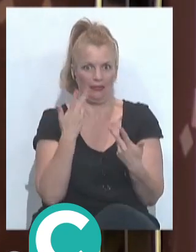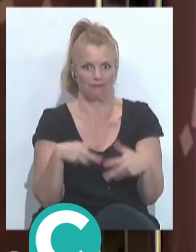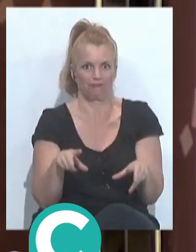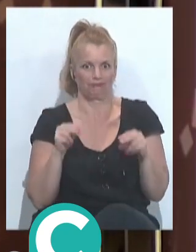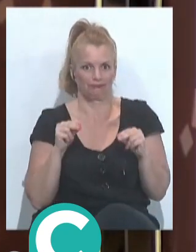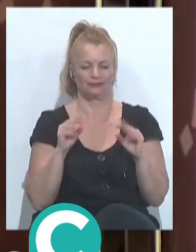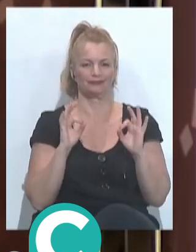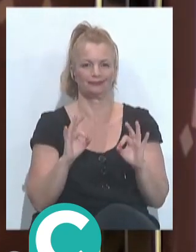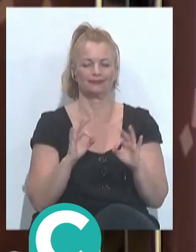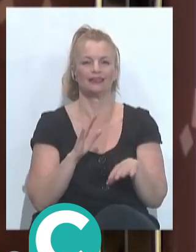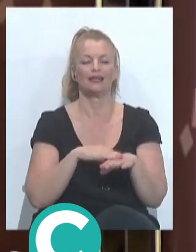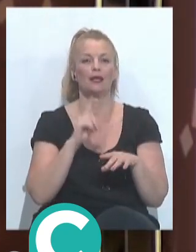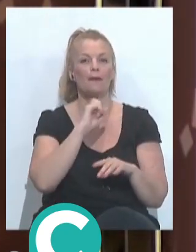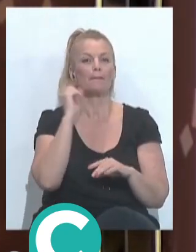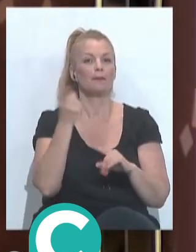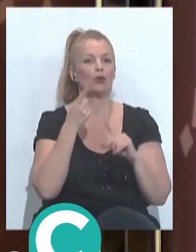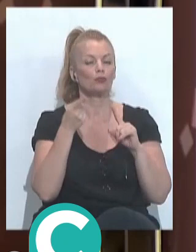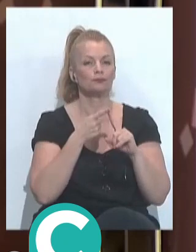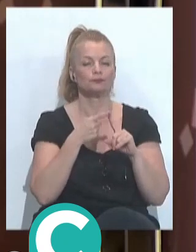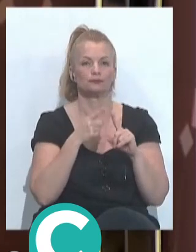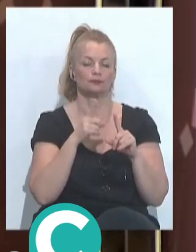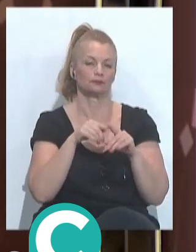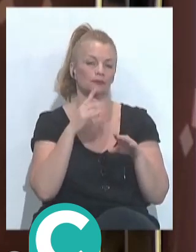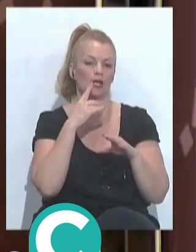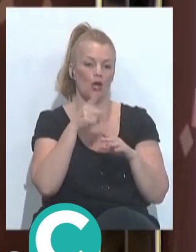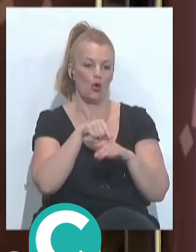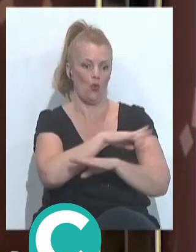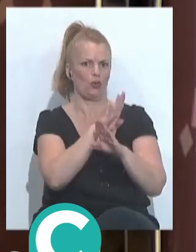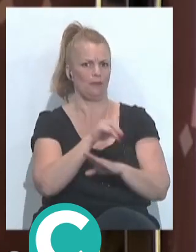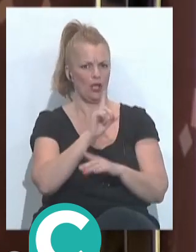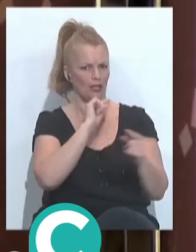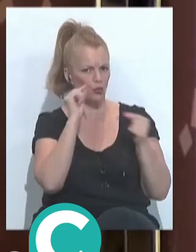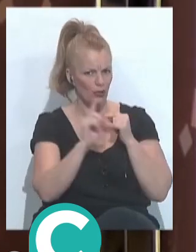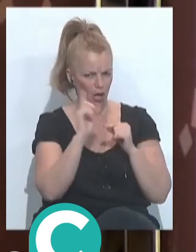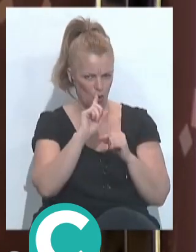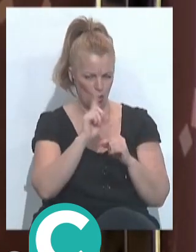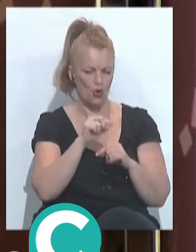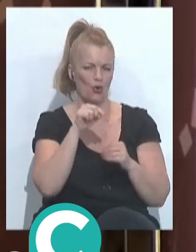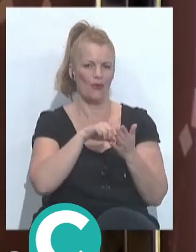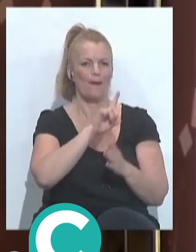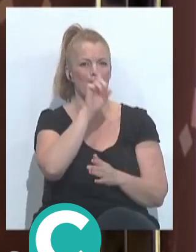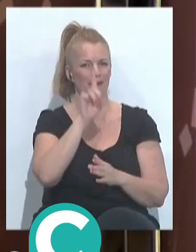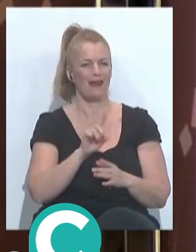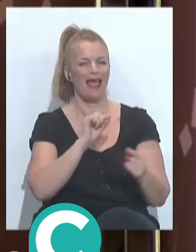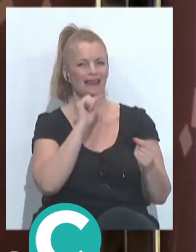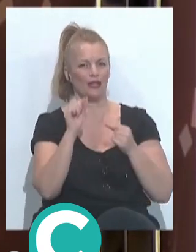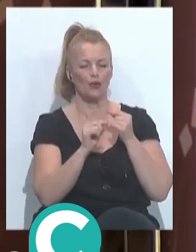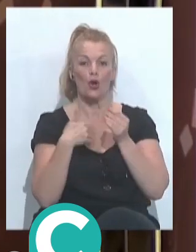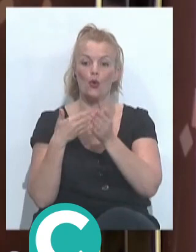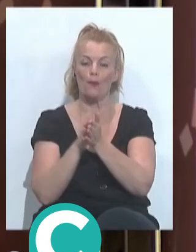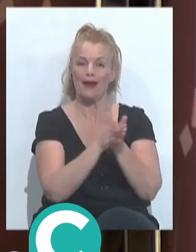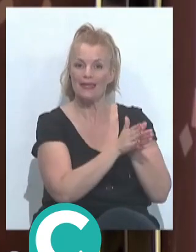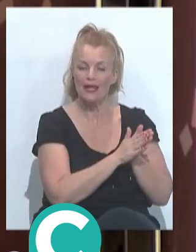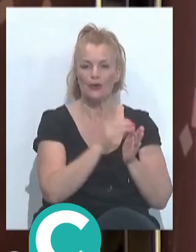Lo hacemos en primer lugar, porque no será la última tertulia, pero en esta primera compañeros y